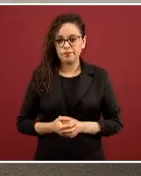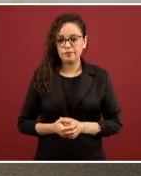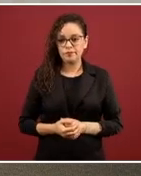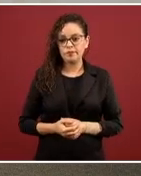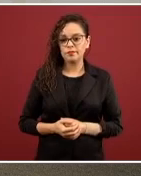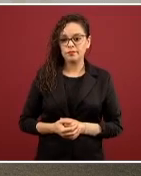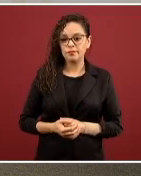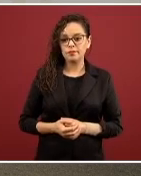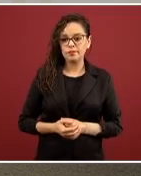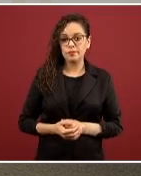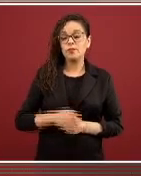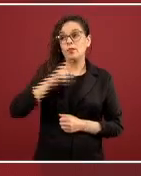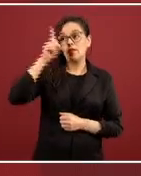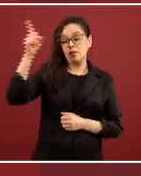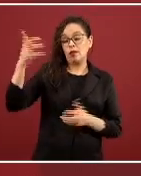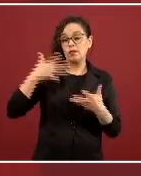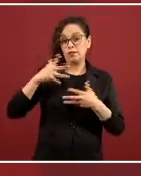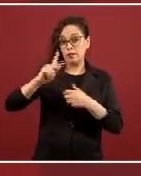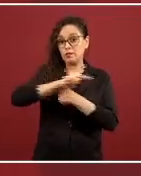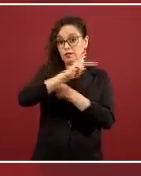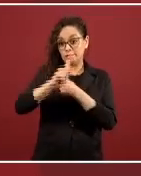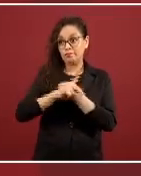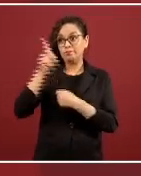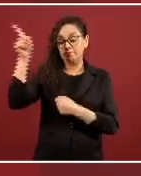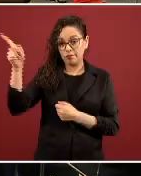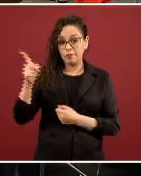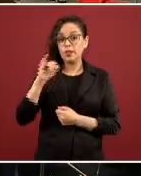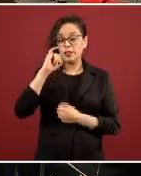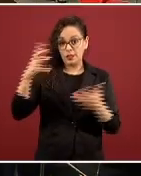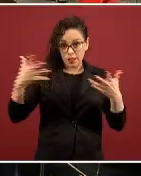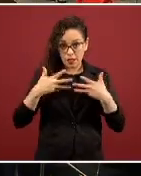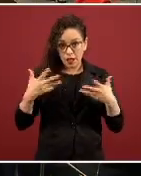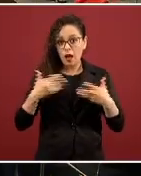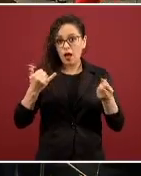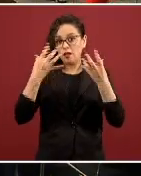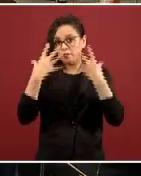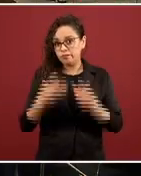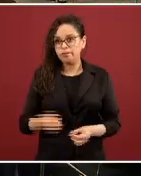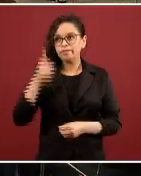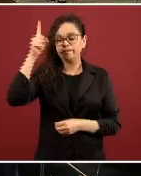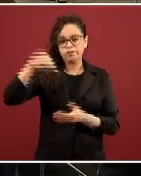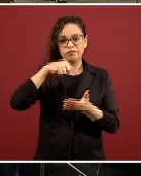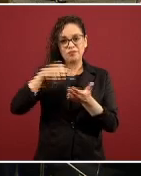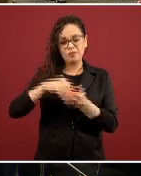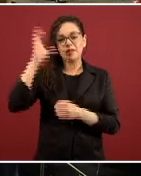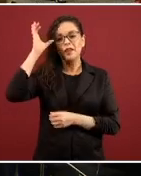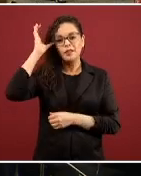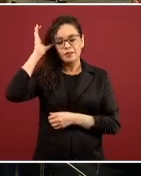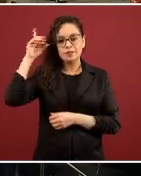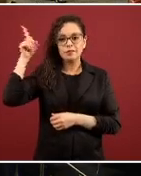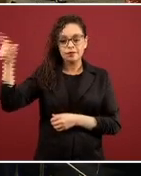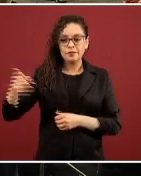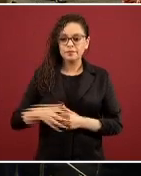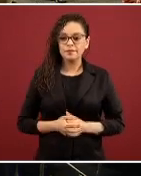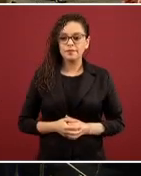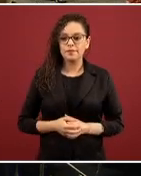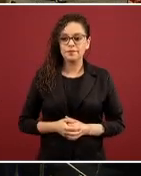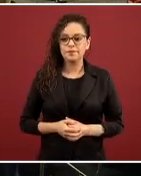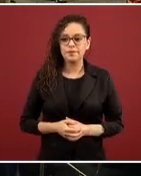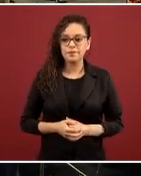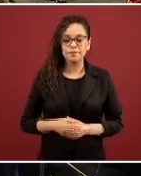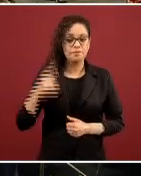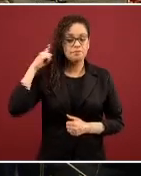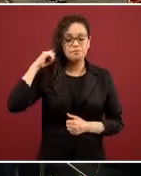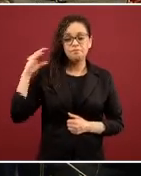tanto en existencia como en disponibilidad, es China. ¿Cómo se comportó la salida? En cuanto a la